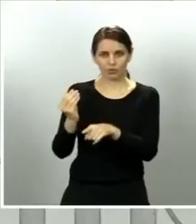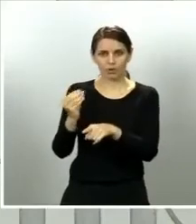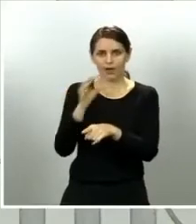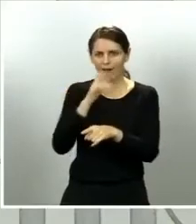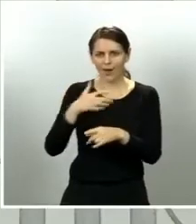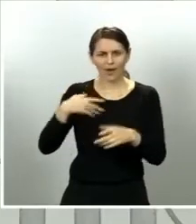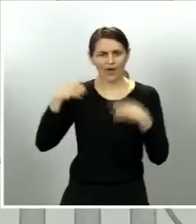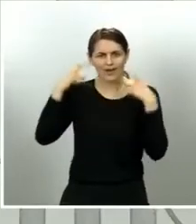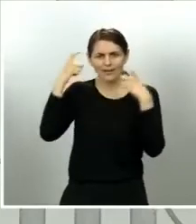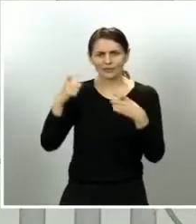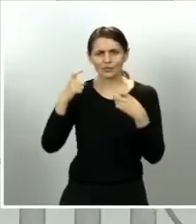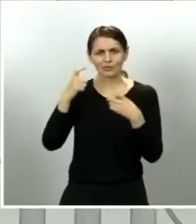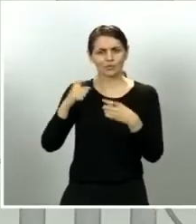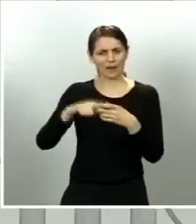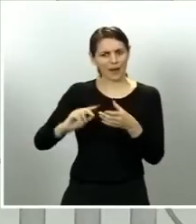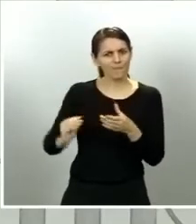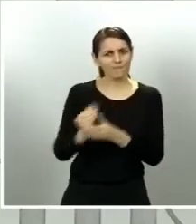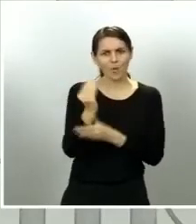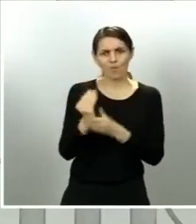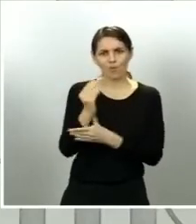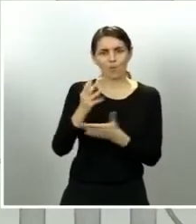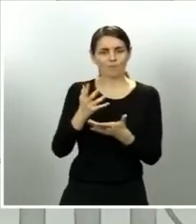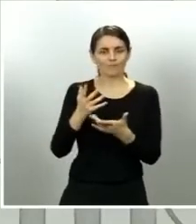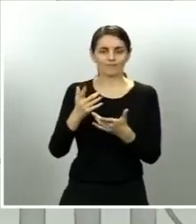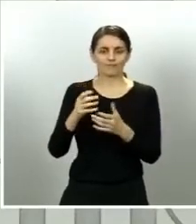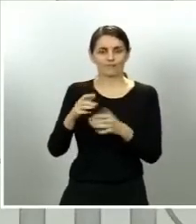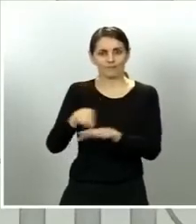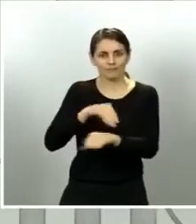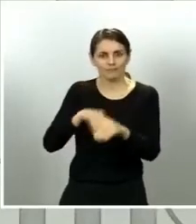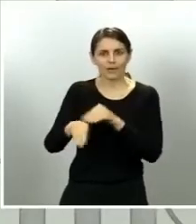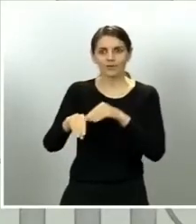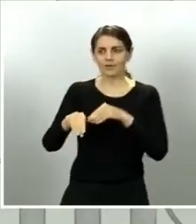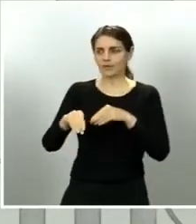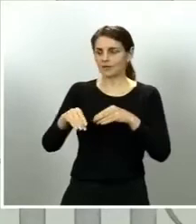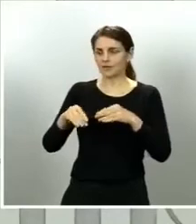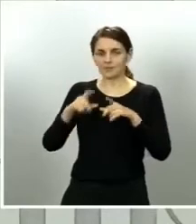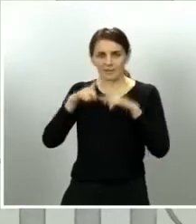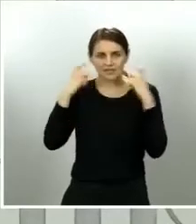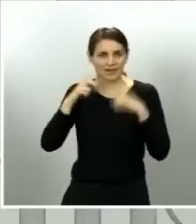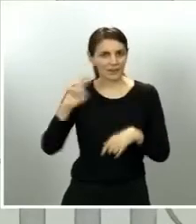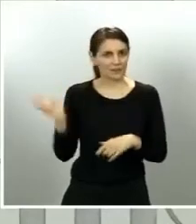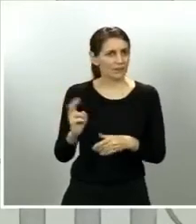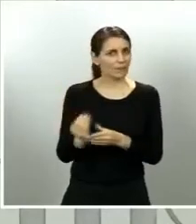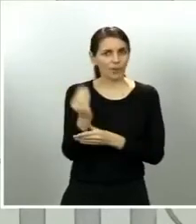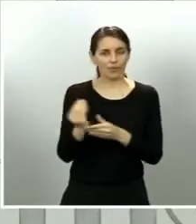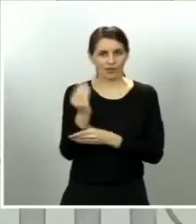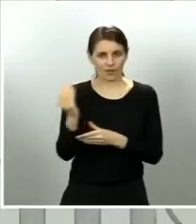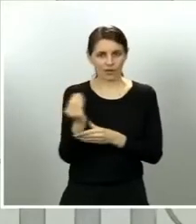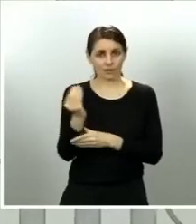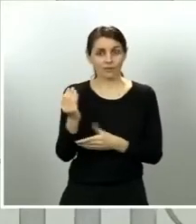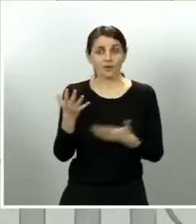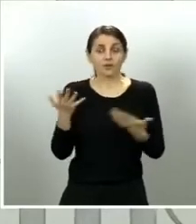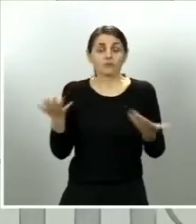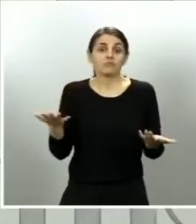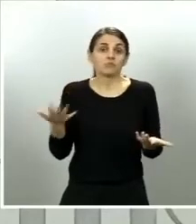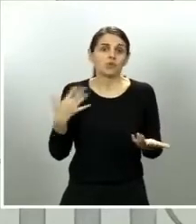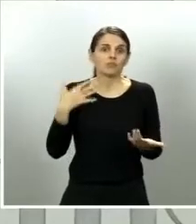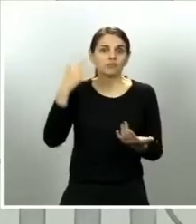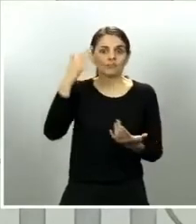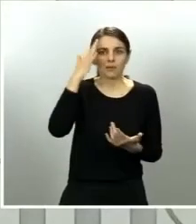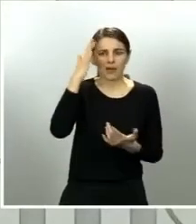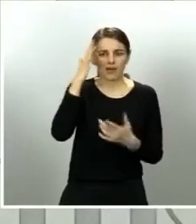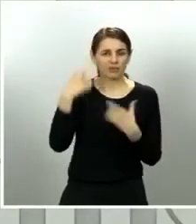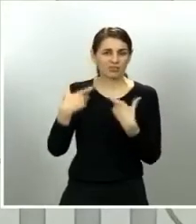condiciones concretas de su actividad empresarial a la nueva normalidad y muchos de ellos estoy seguro también que el sector que usted menciona